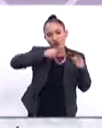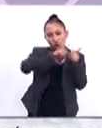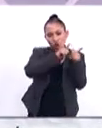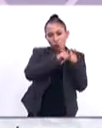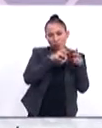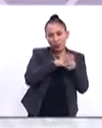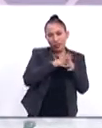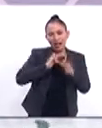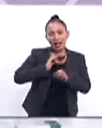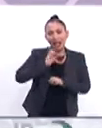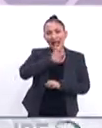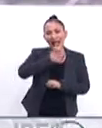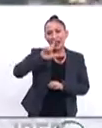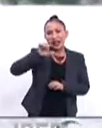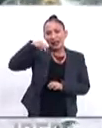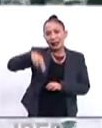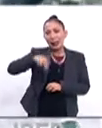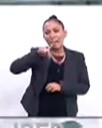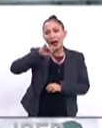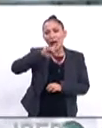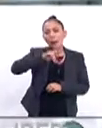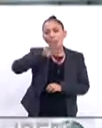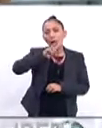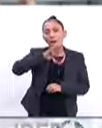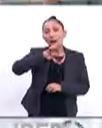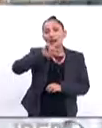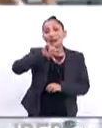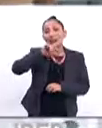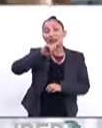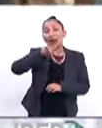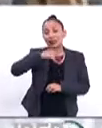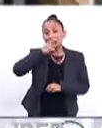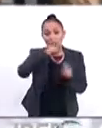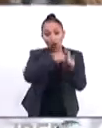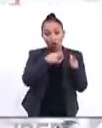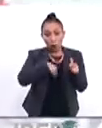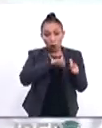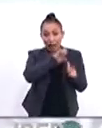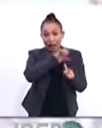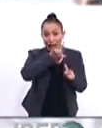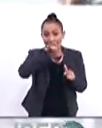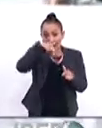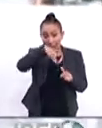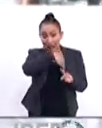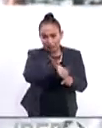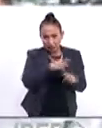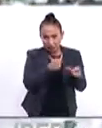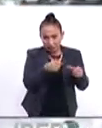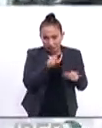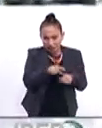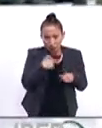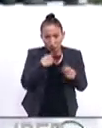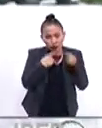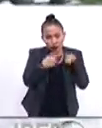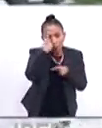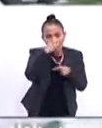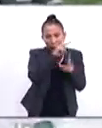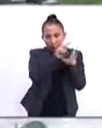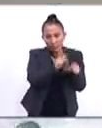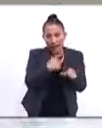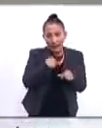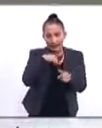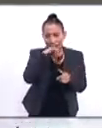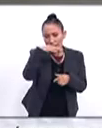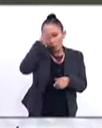la guerrilla del ejército de liberación nacional Pablo Beltrán aclaró que la delegación del ELN que forma parte de los diálogos de paz